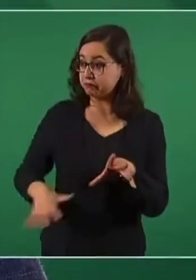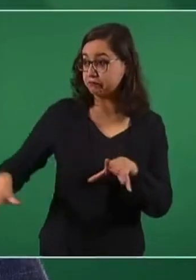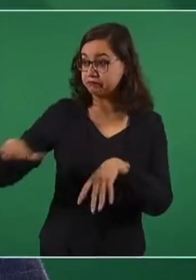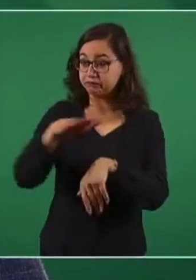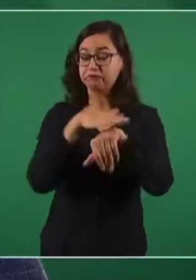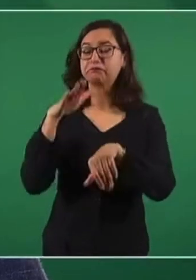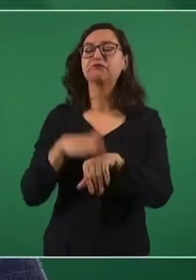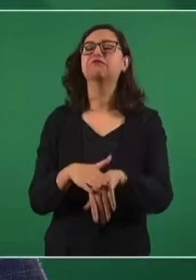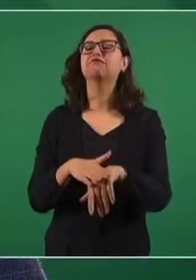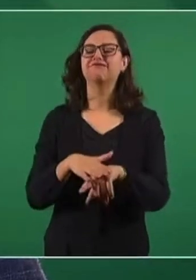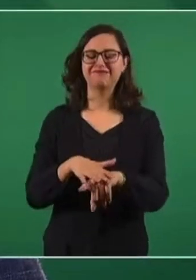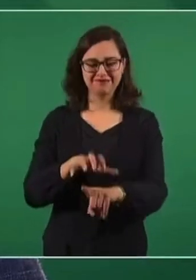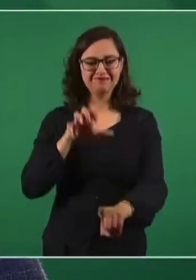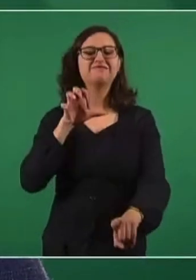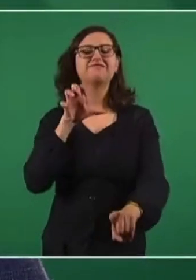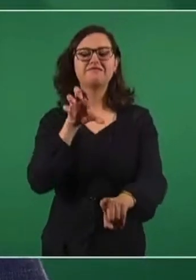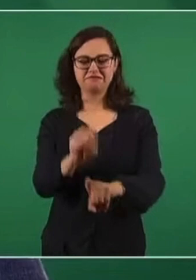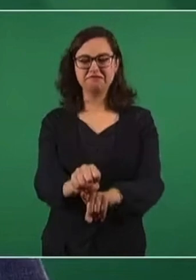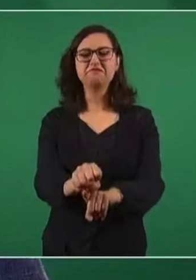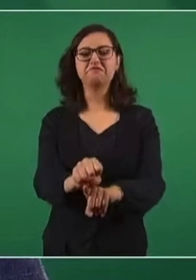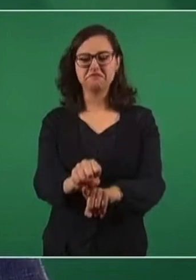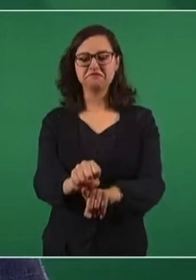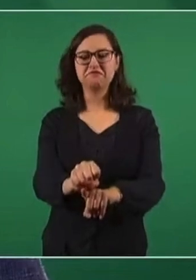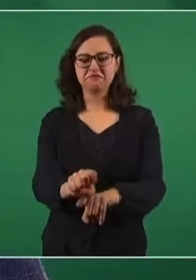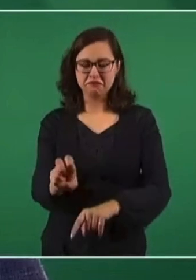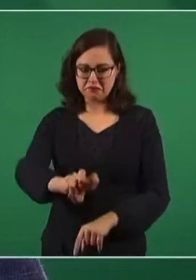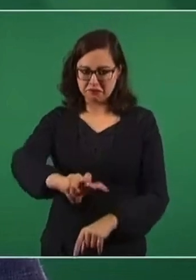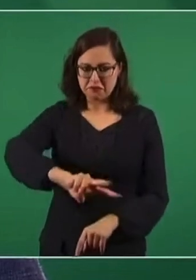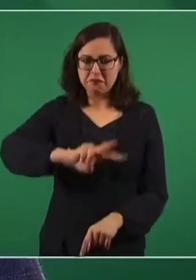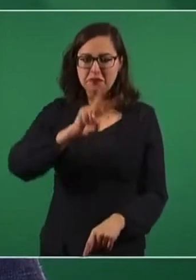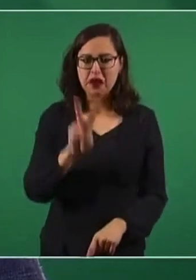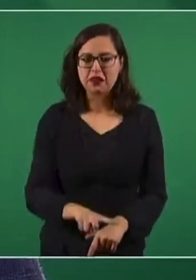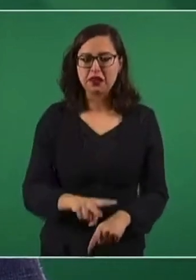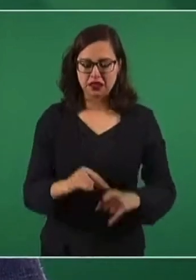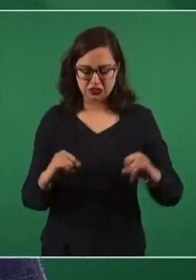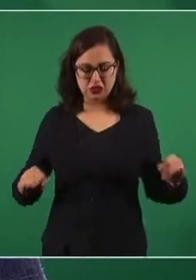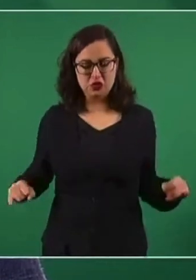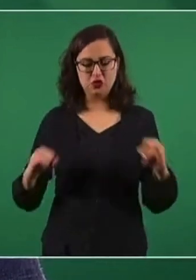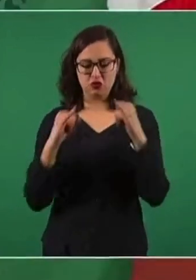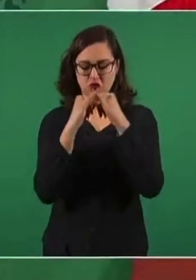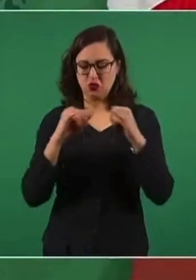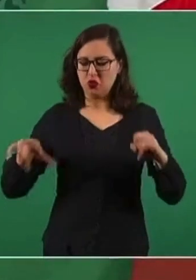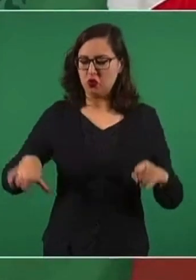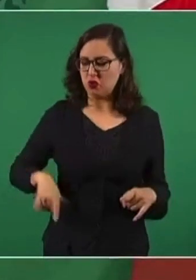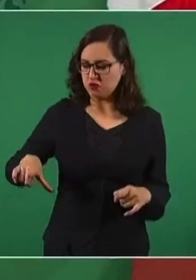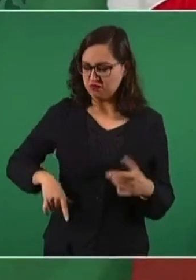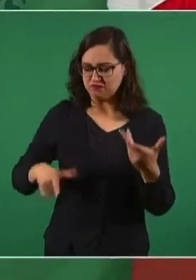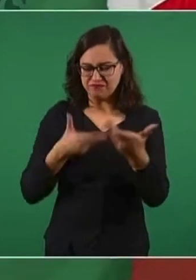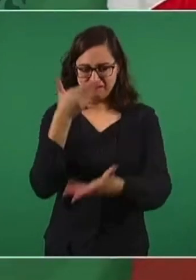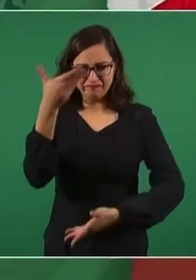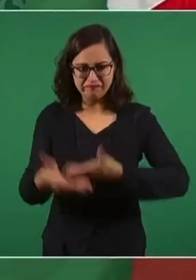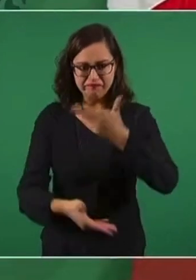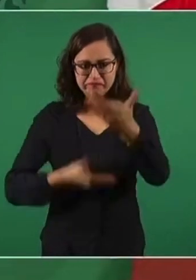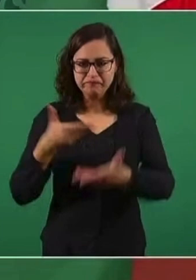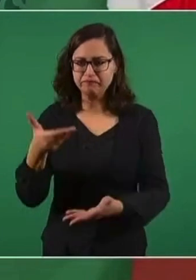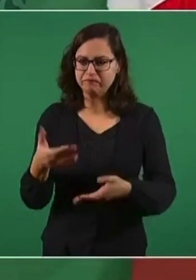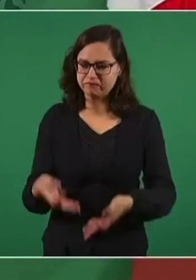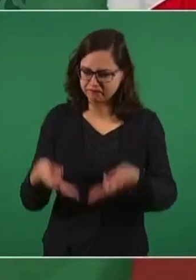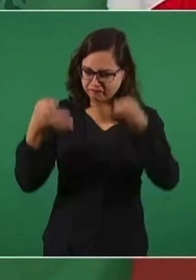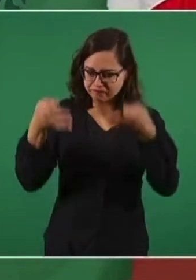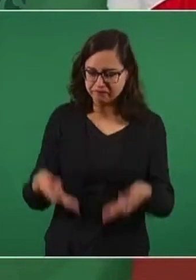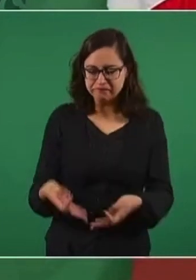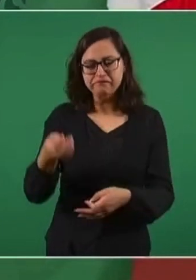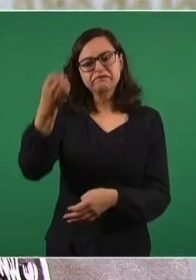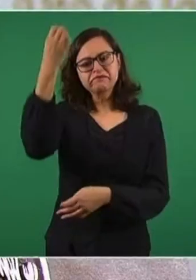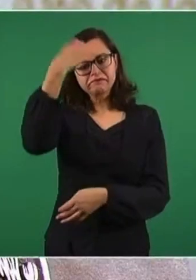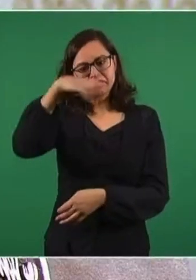Las instituciones con servidores públicos comprometidos, dedicados, con experiencia y, ¿por qué no